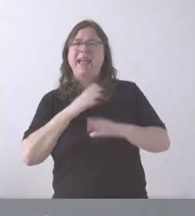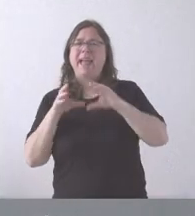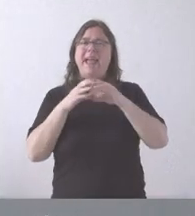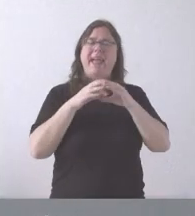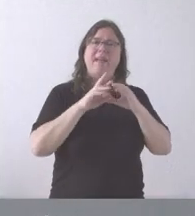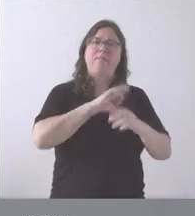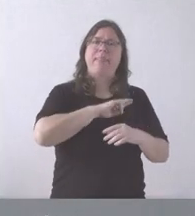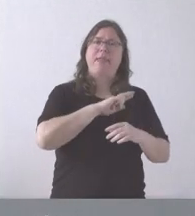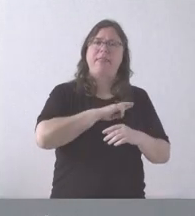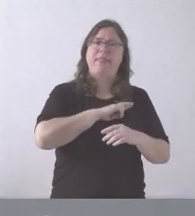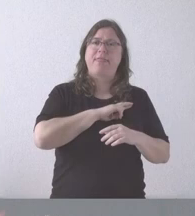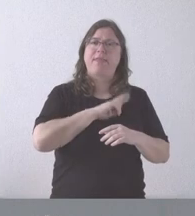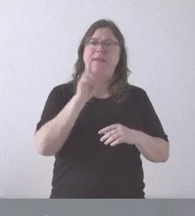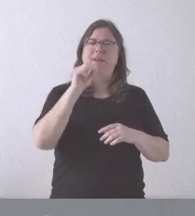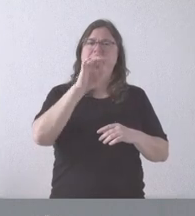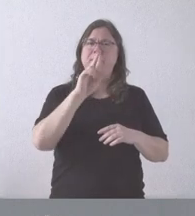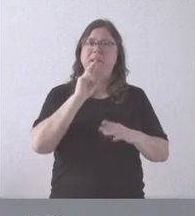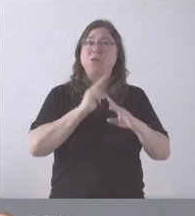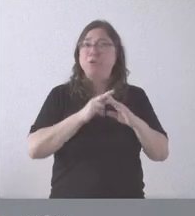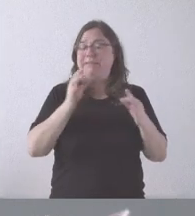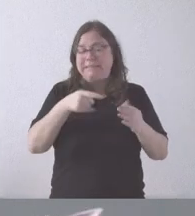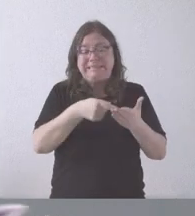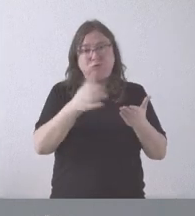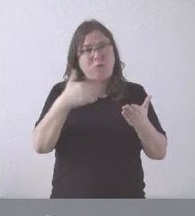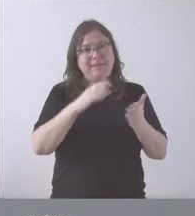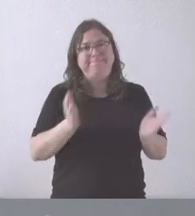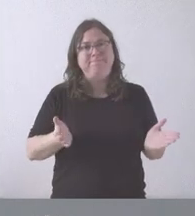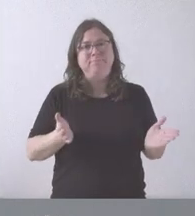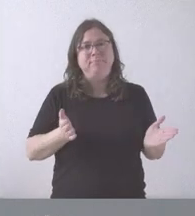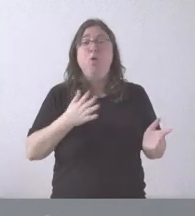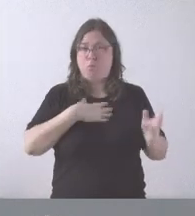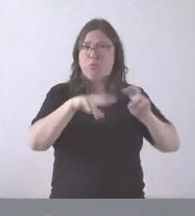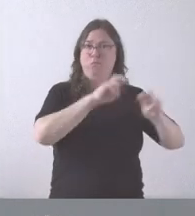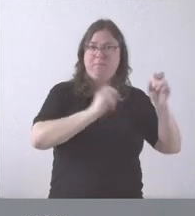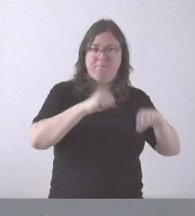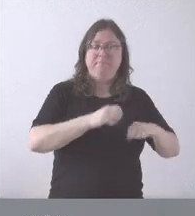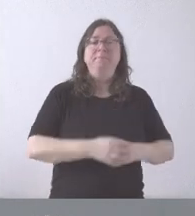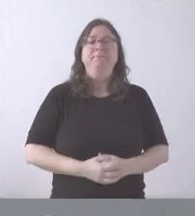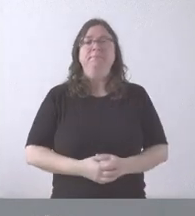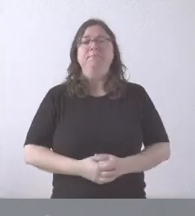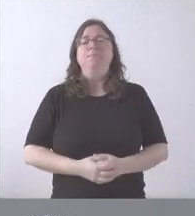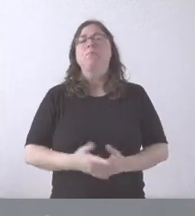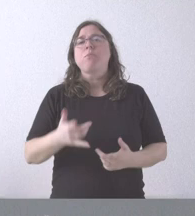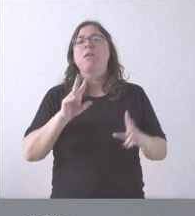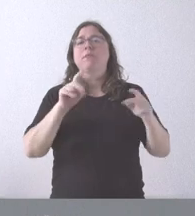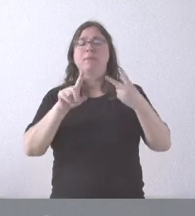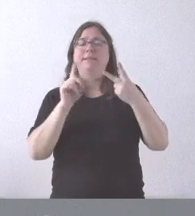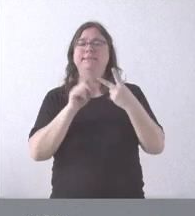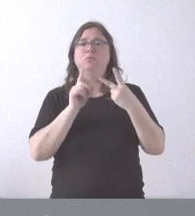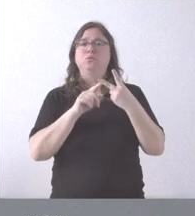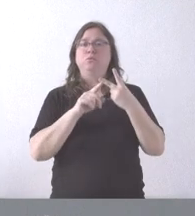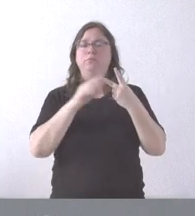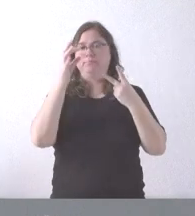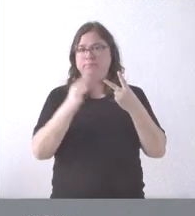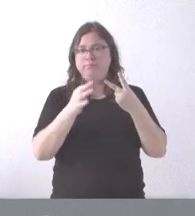llama el nombre concreto, pero no lo tengo aquí o lo puedo buscar. Y lo que respecta a la segunda parte, lógicamente en